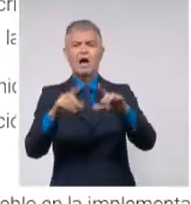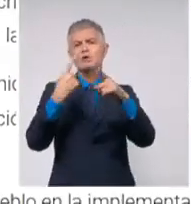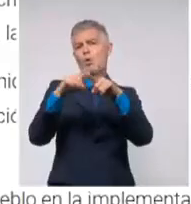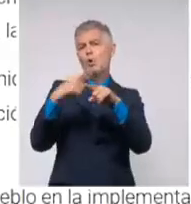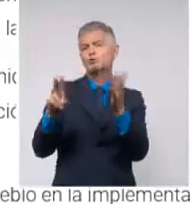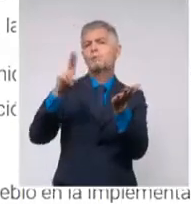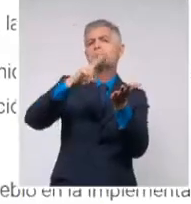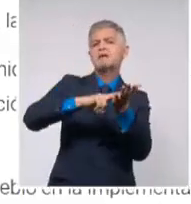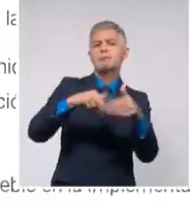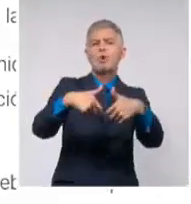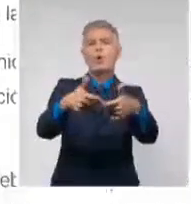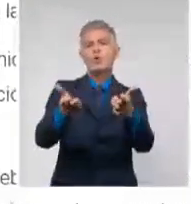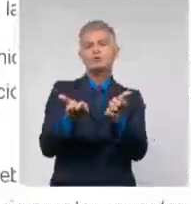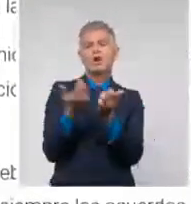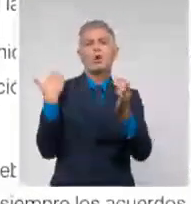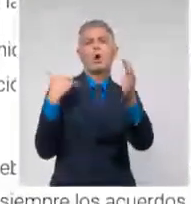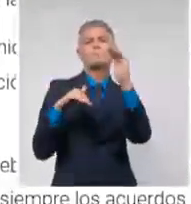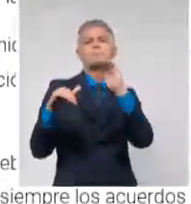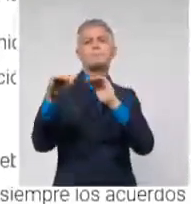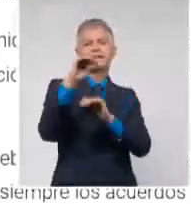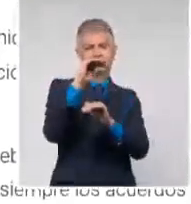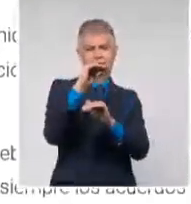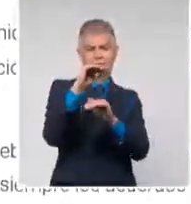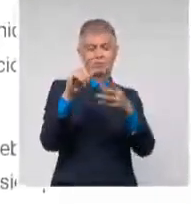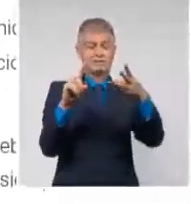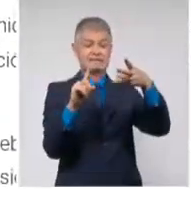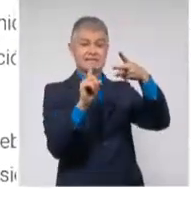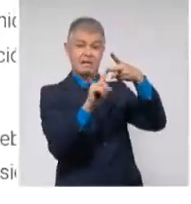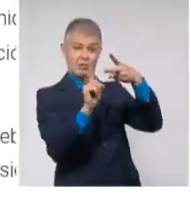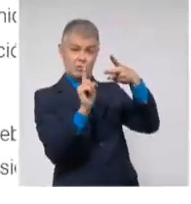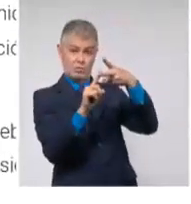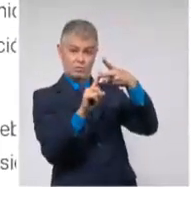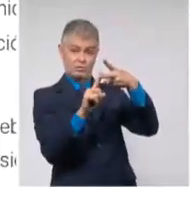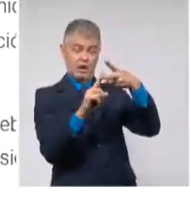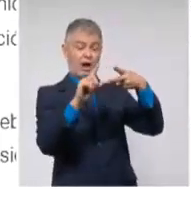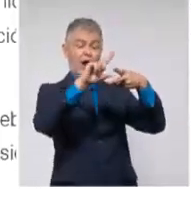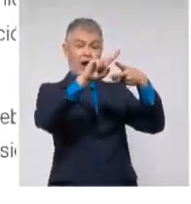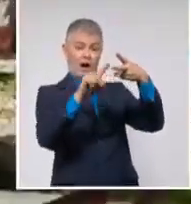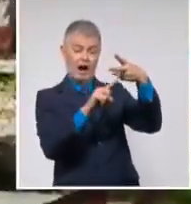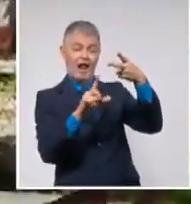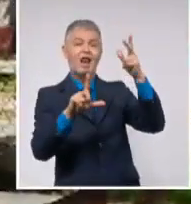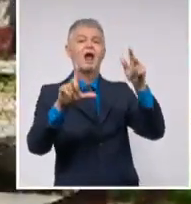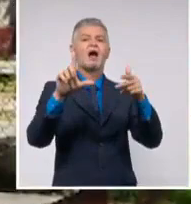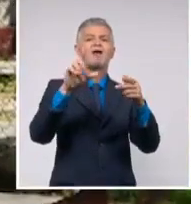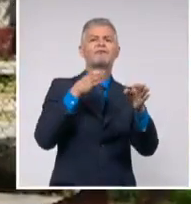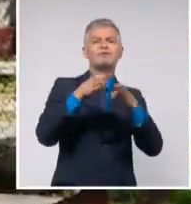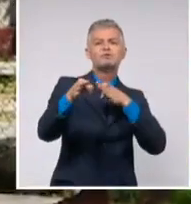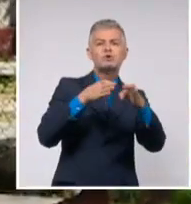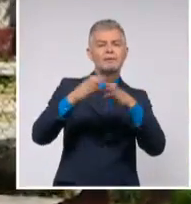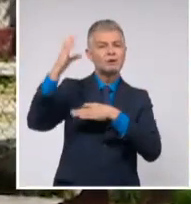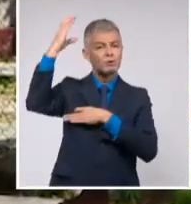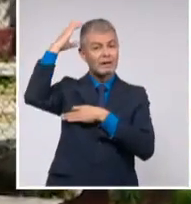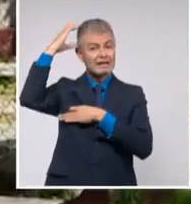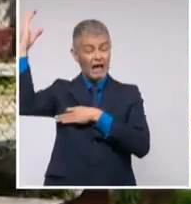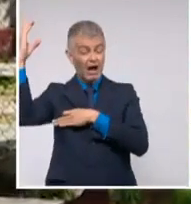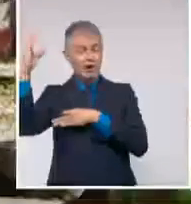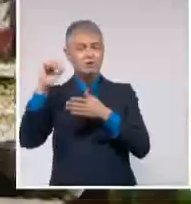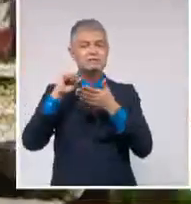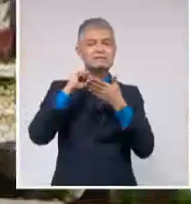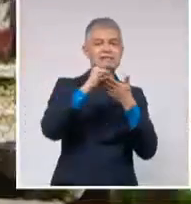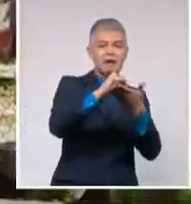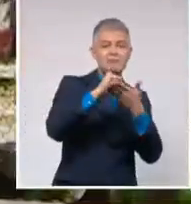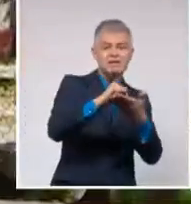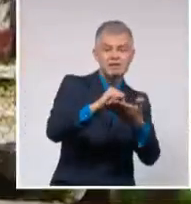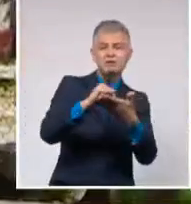de Ministros. La segunda va dirigida a jerarquizar con rango de ley el funcionamiento del Estado en cuanto al servicio y acción